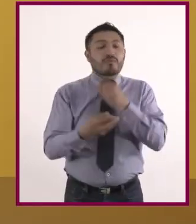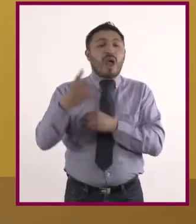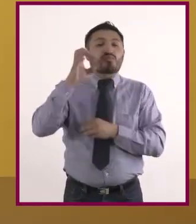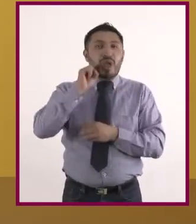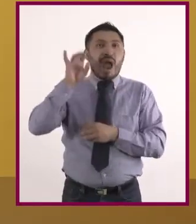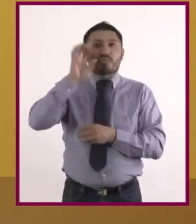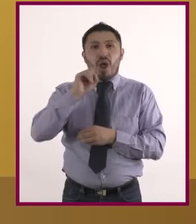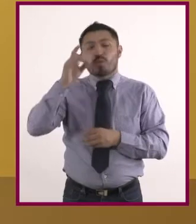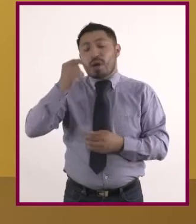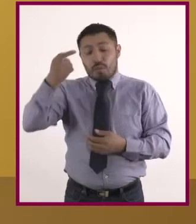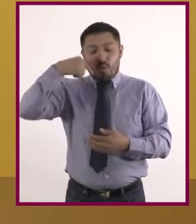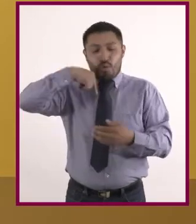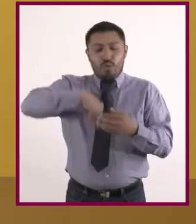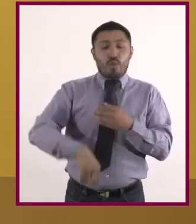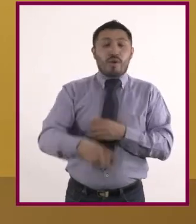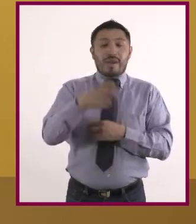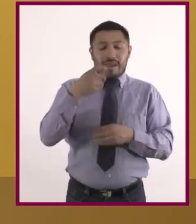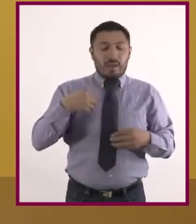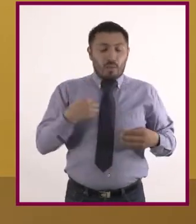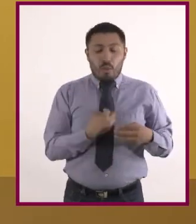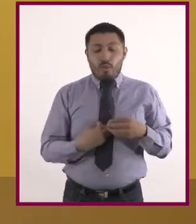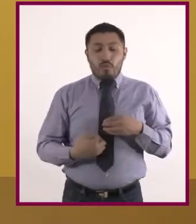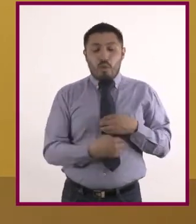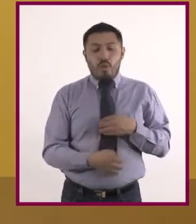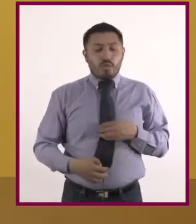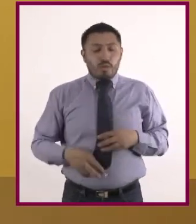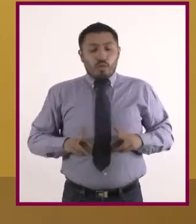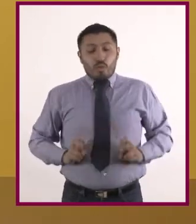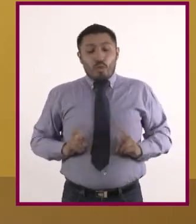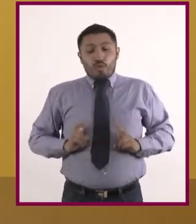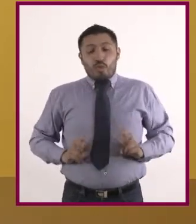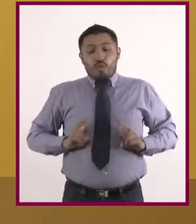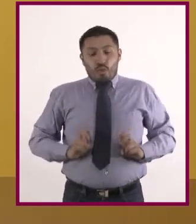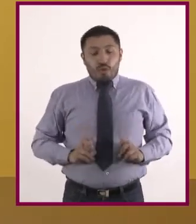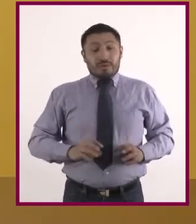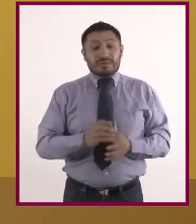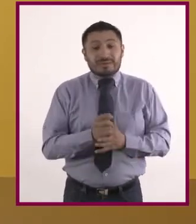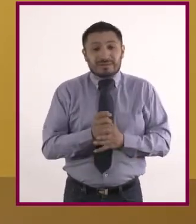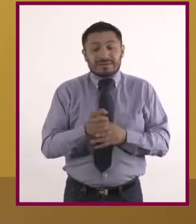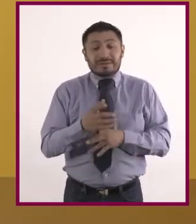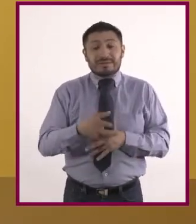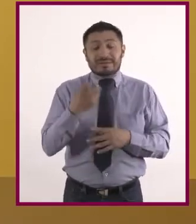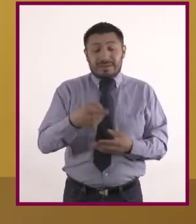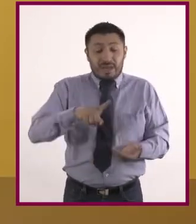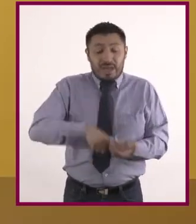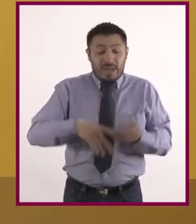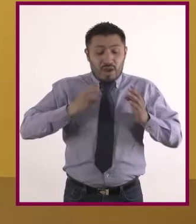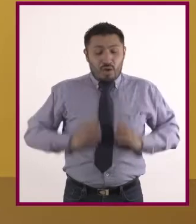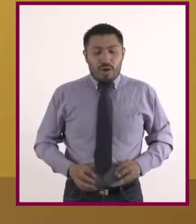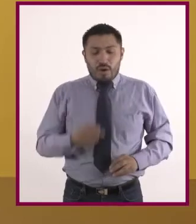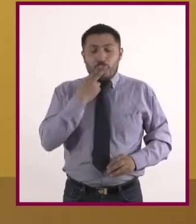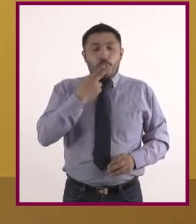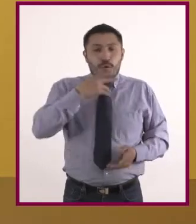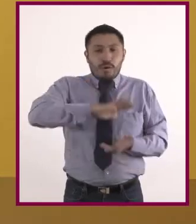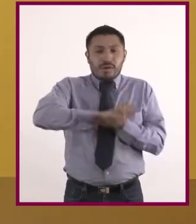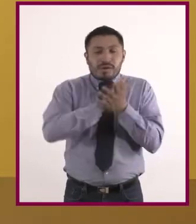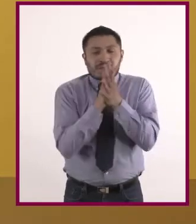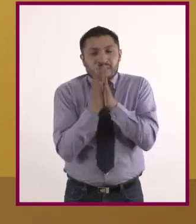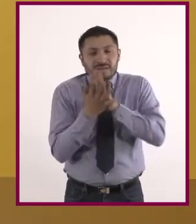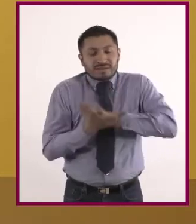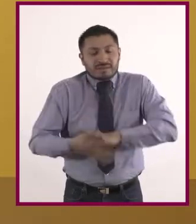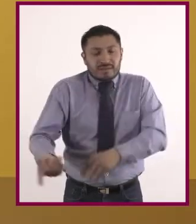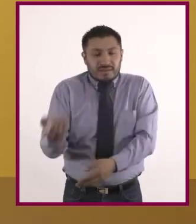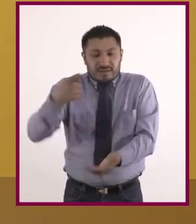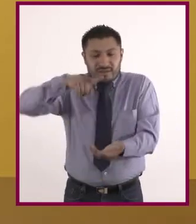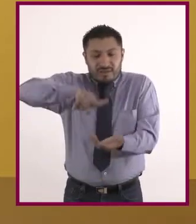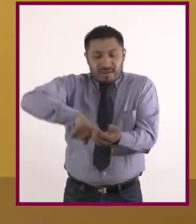una serie de procesos fisiológicos como la digestión, la absorción y el metabolismo mediante los cuales el organismo usa, transforma e incorpora en sus